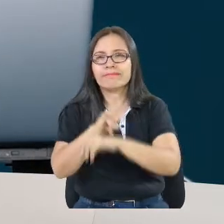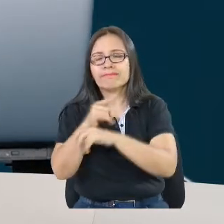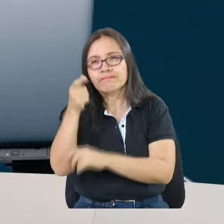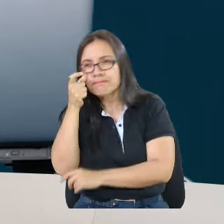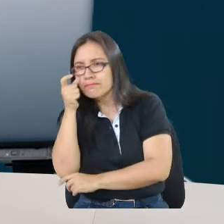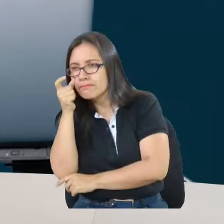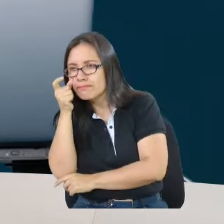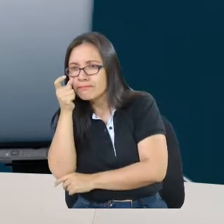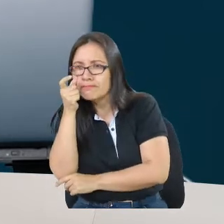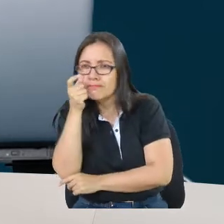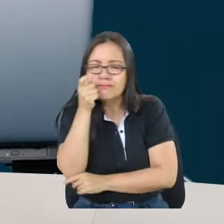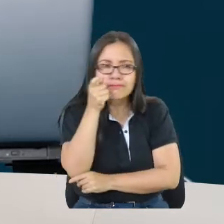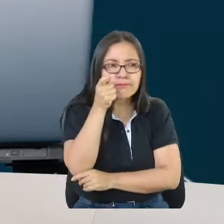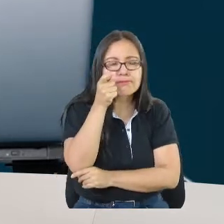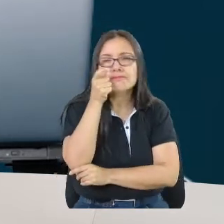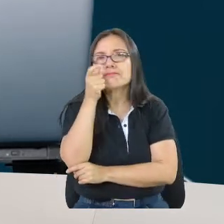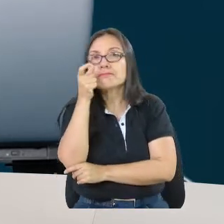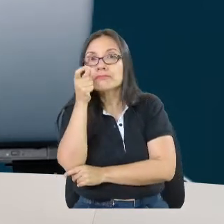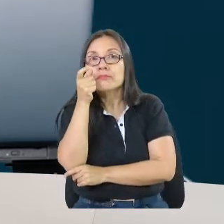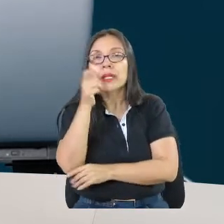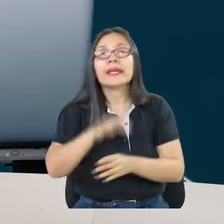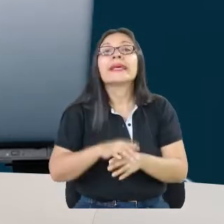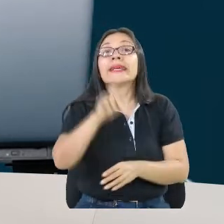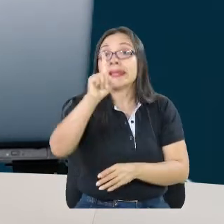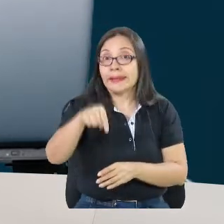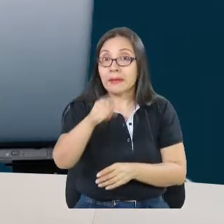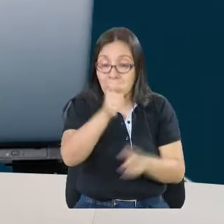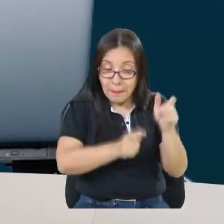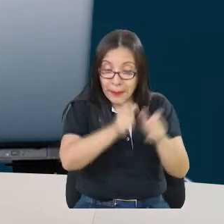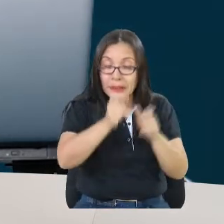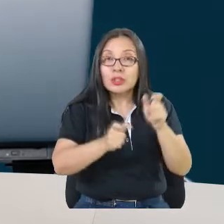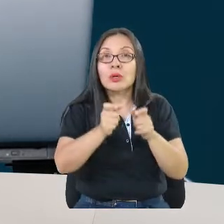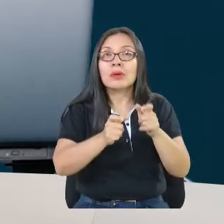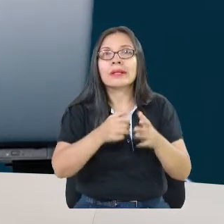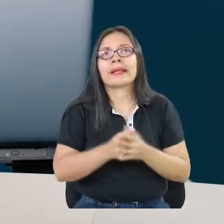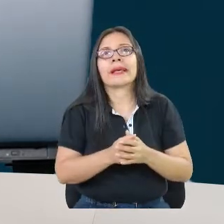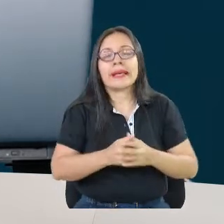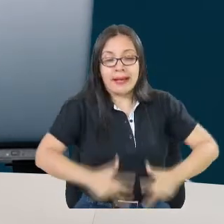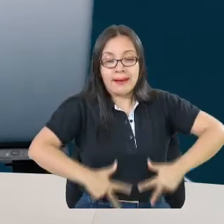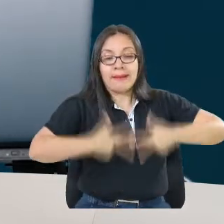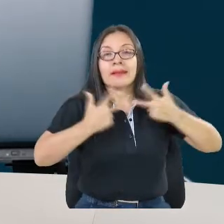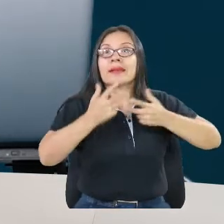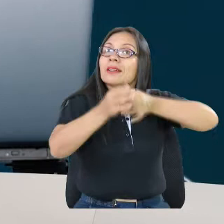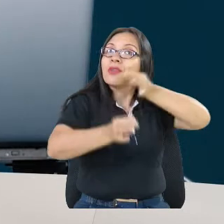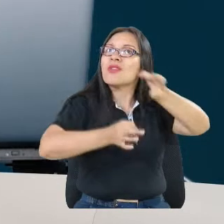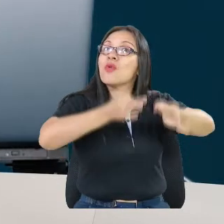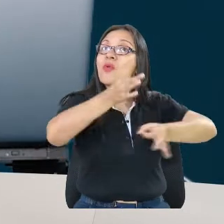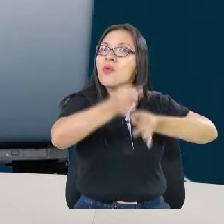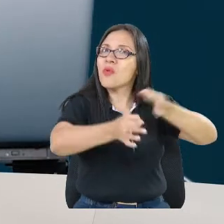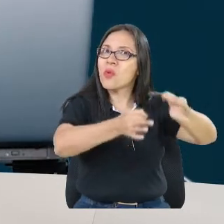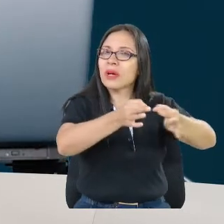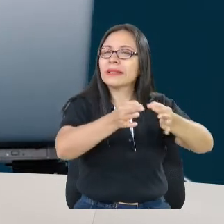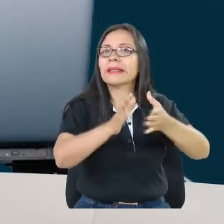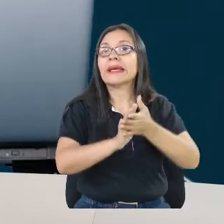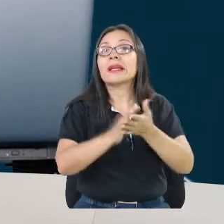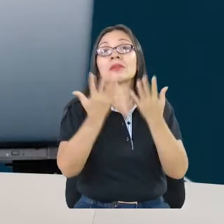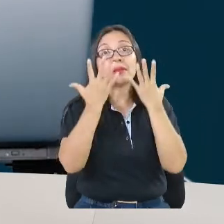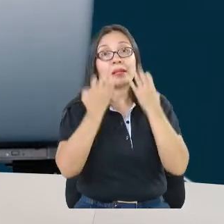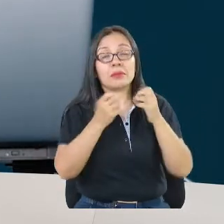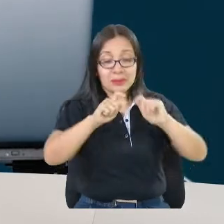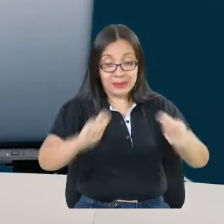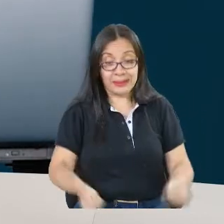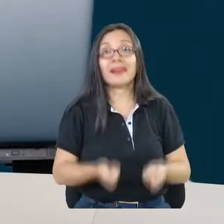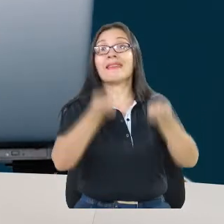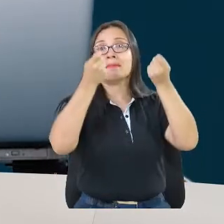Y gestores protectores de vida. Digamos que a lo que le apuntamos es a salvar vidas. Este proyecto